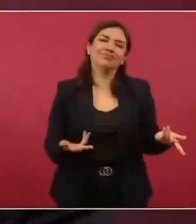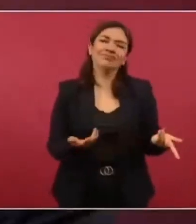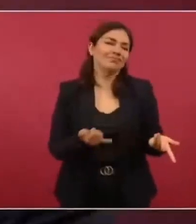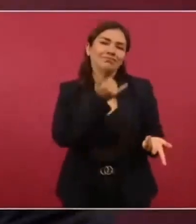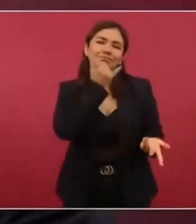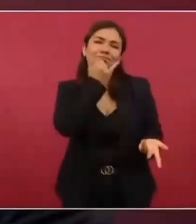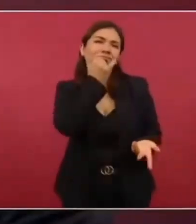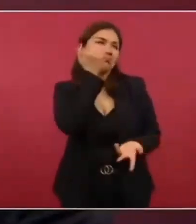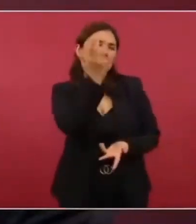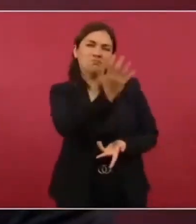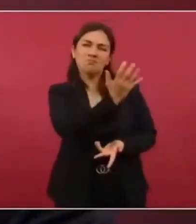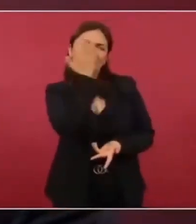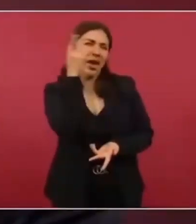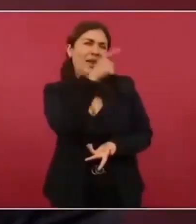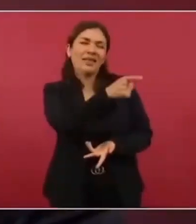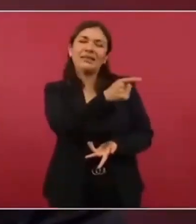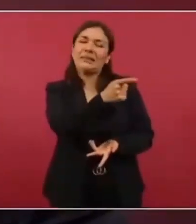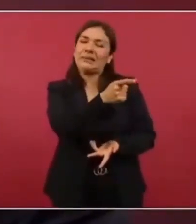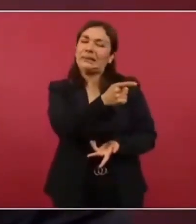Es ridículo.